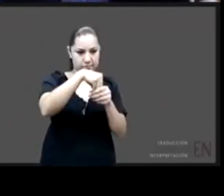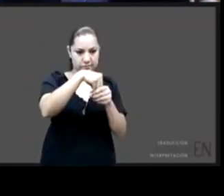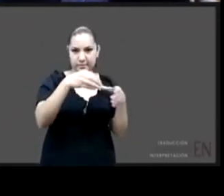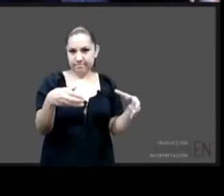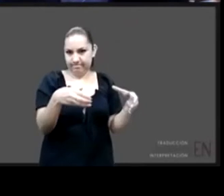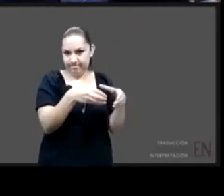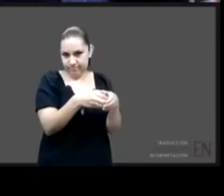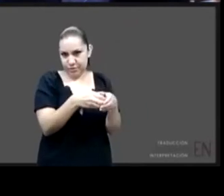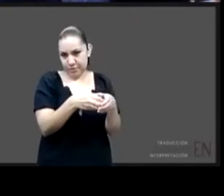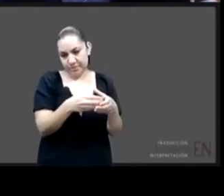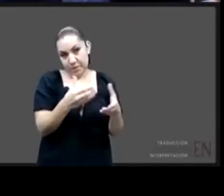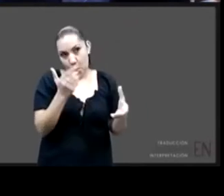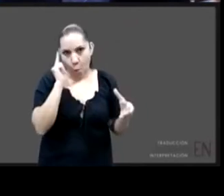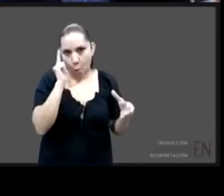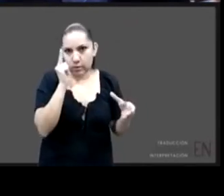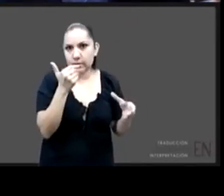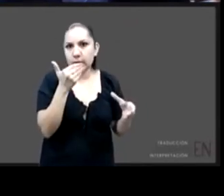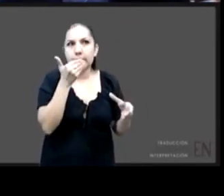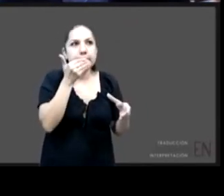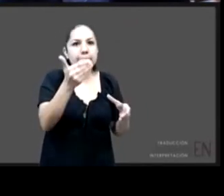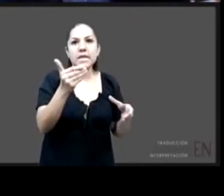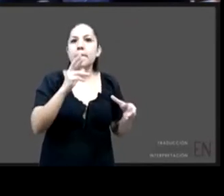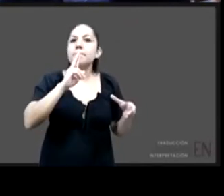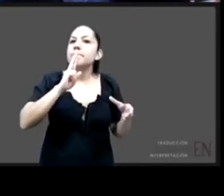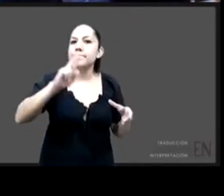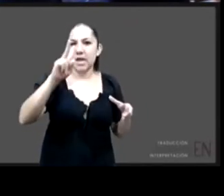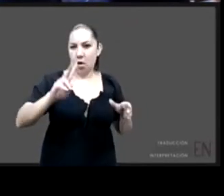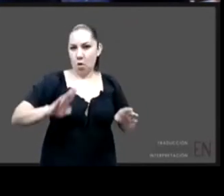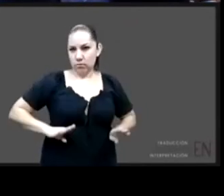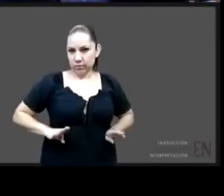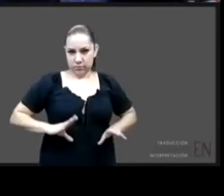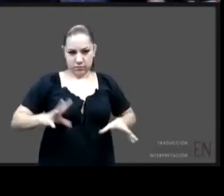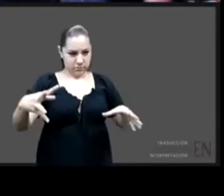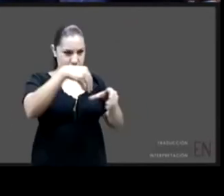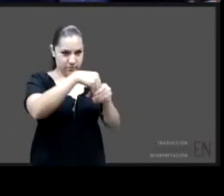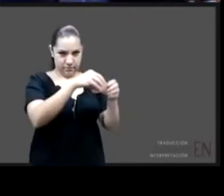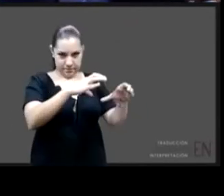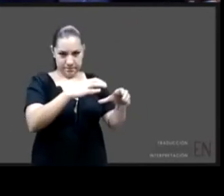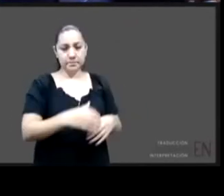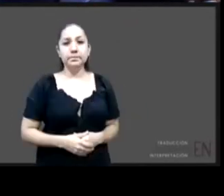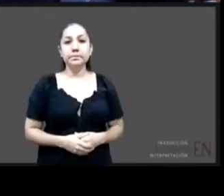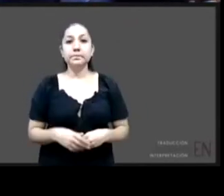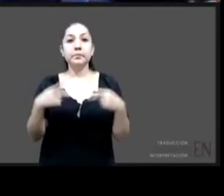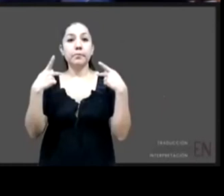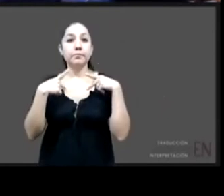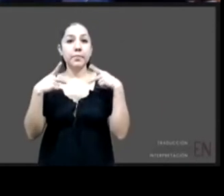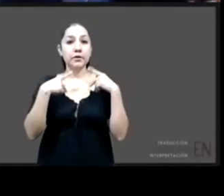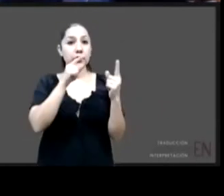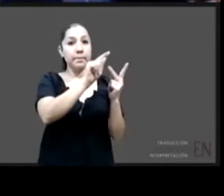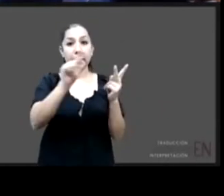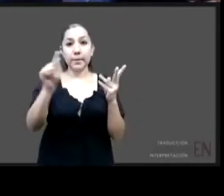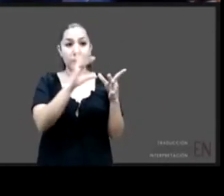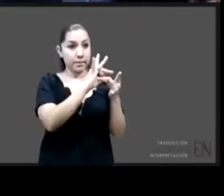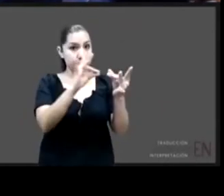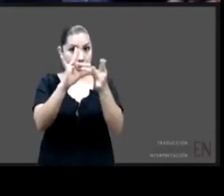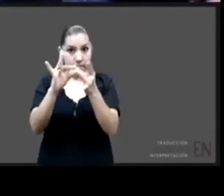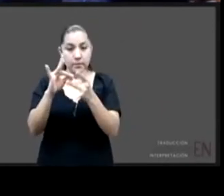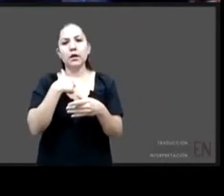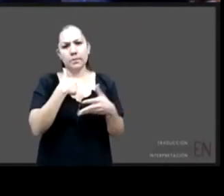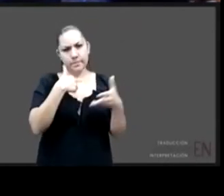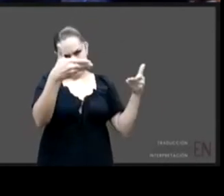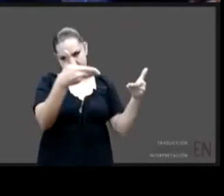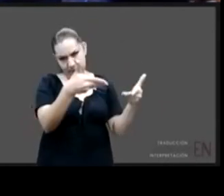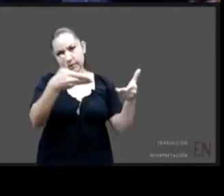vamos a hablar hoy, vamos a empezar hoy a presentar a las personas cada vez que vayan interviniendo para no tomar más tiempo ahora.